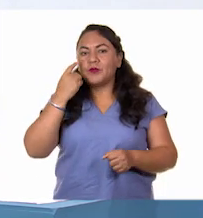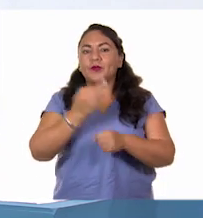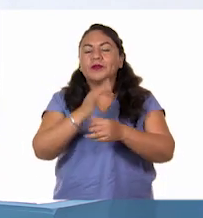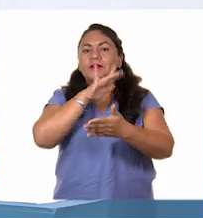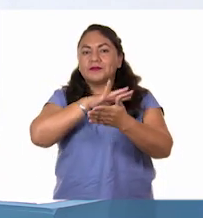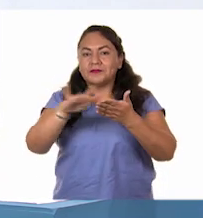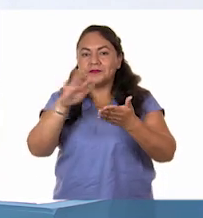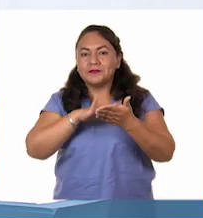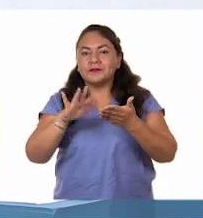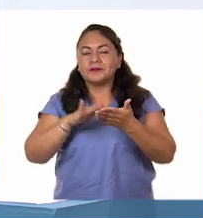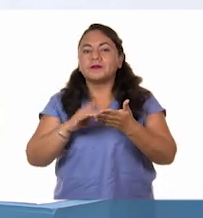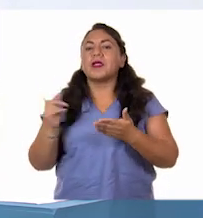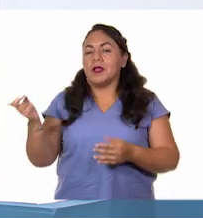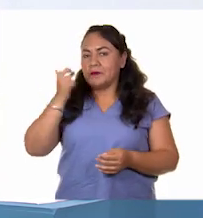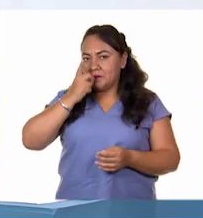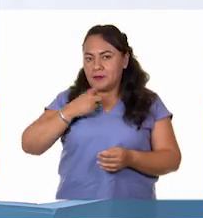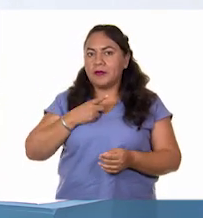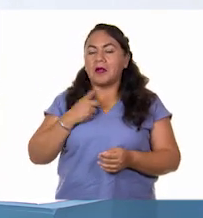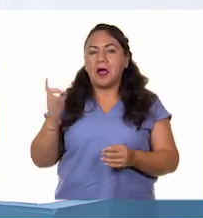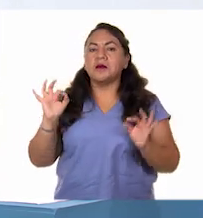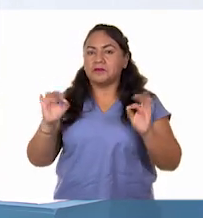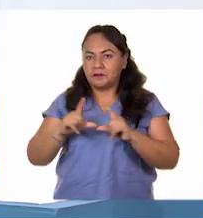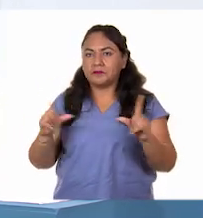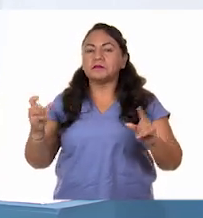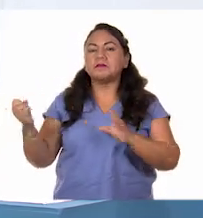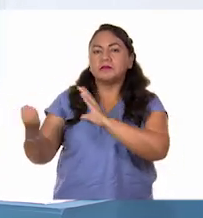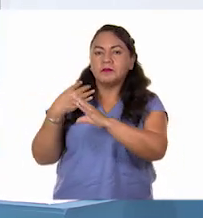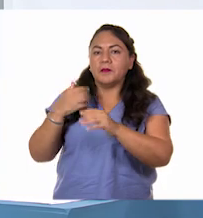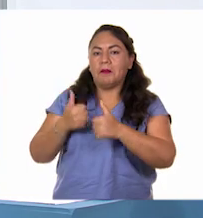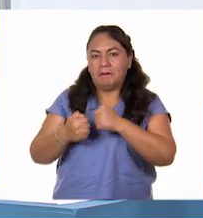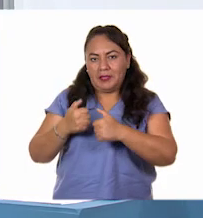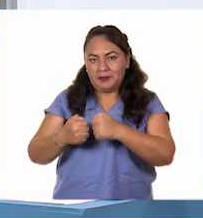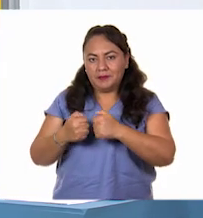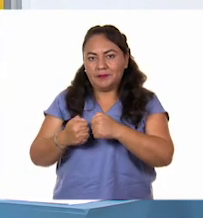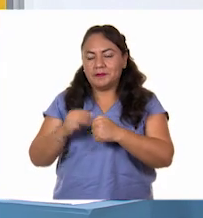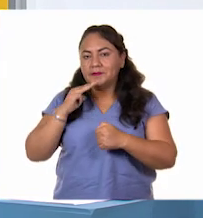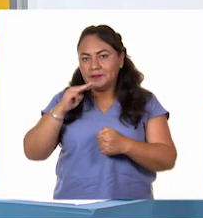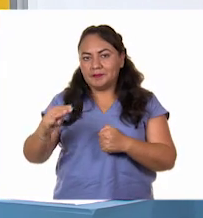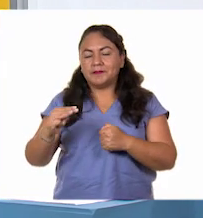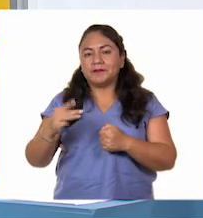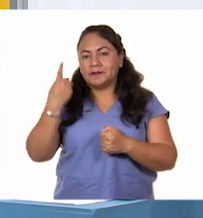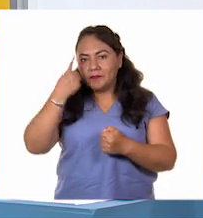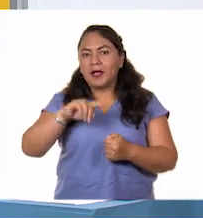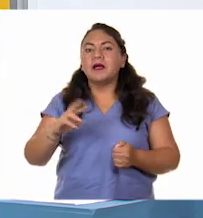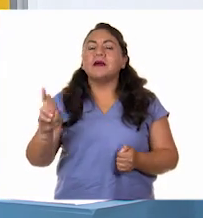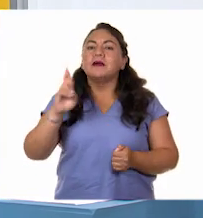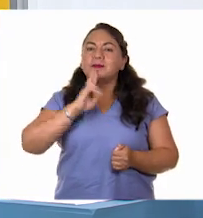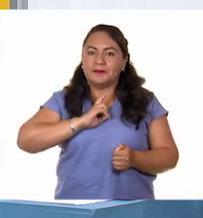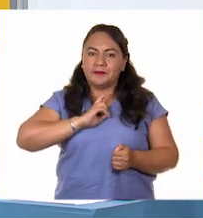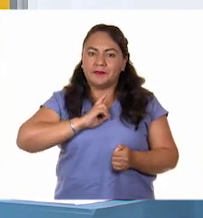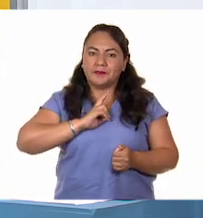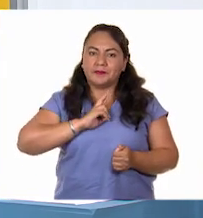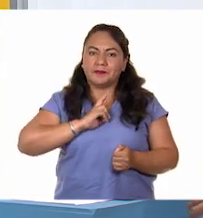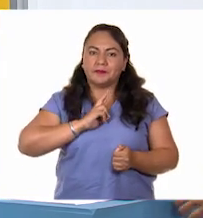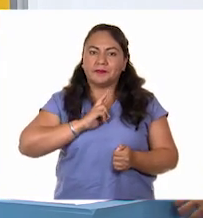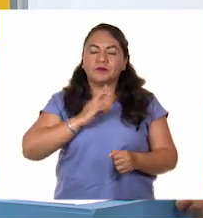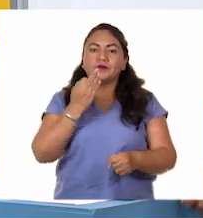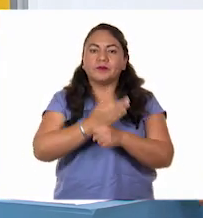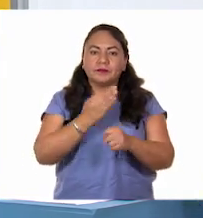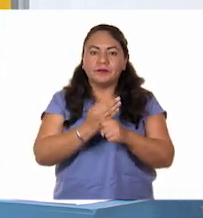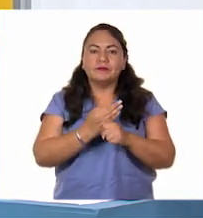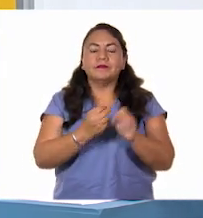planteamiento. Agustín ya nos dijo que está listo. Nos va a mandar un mensaje para poder dar respuesta a